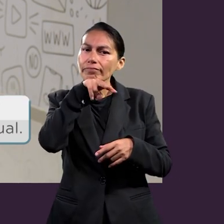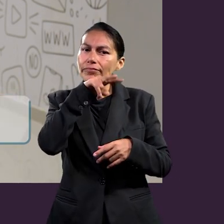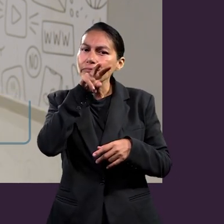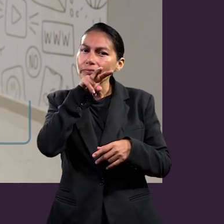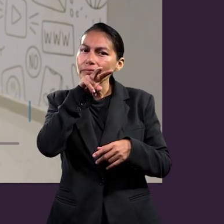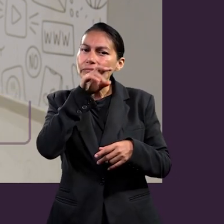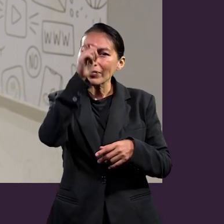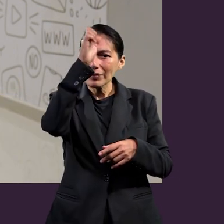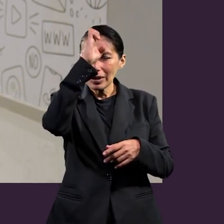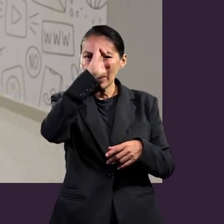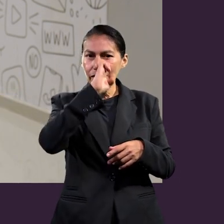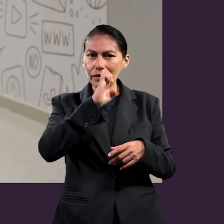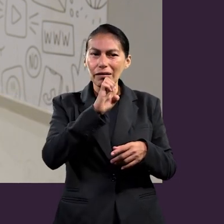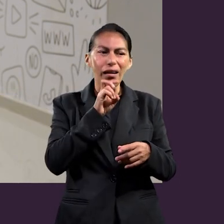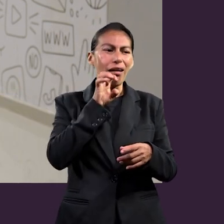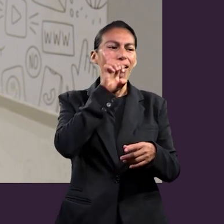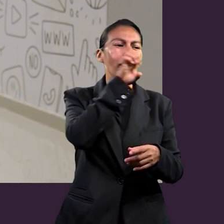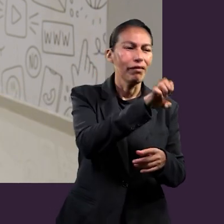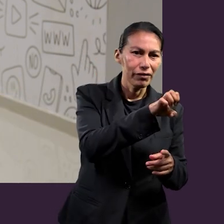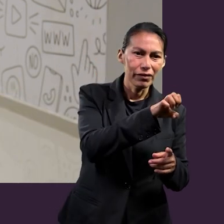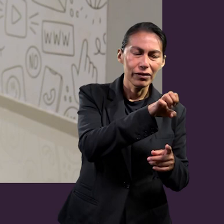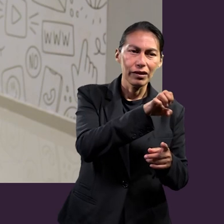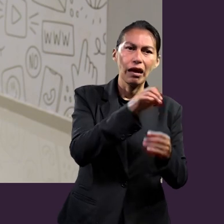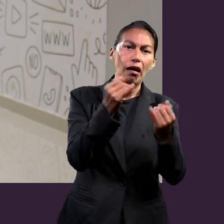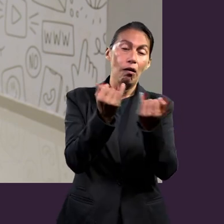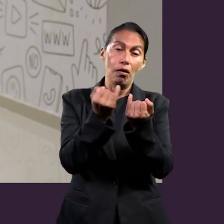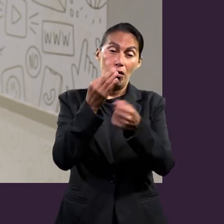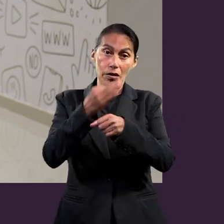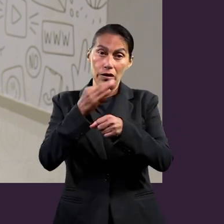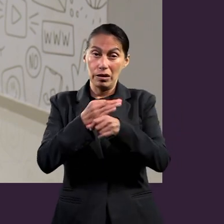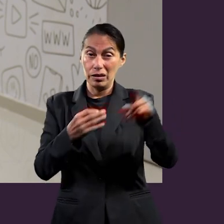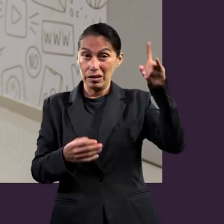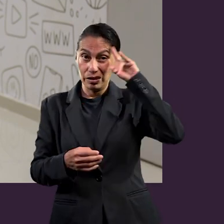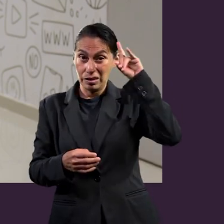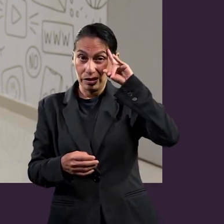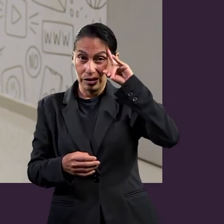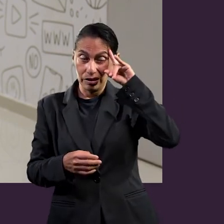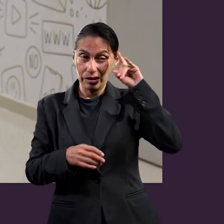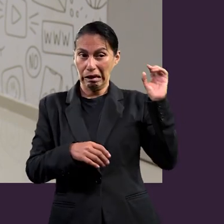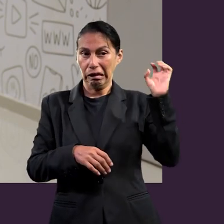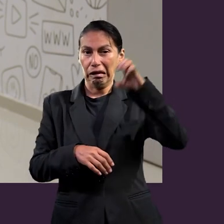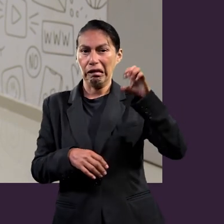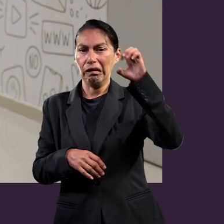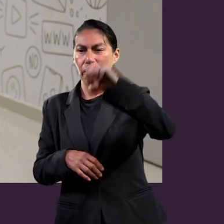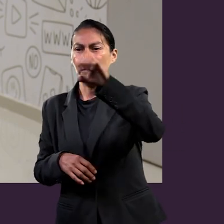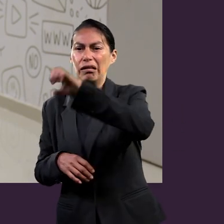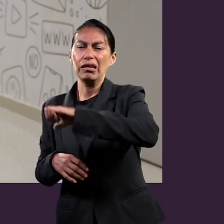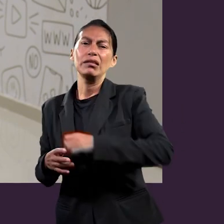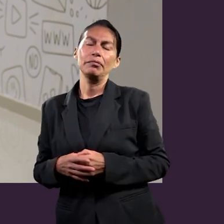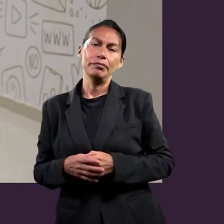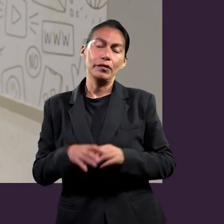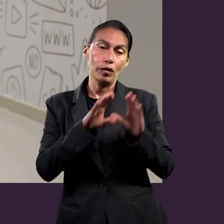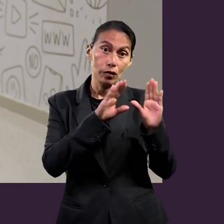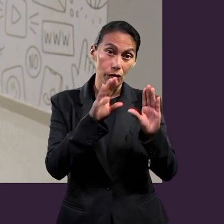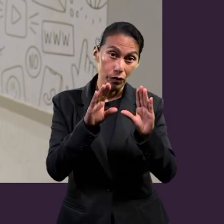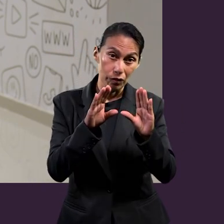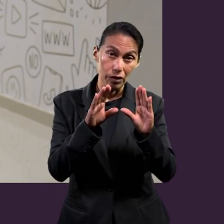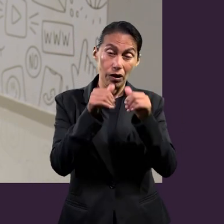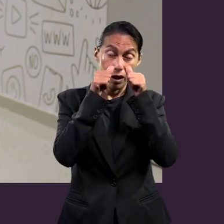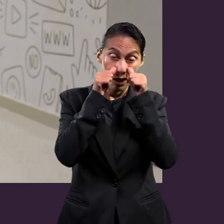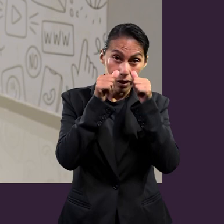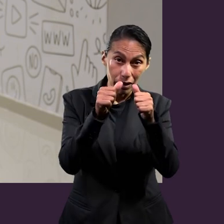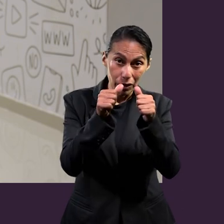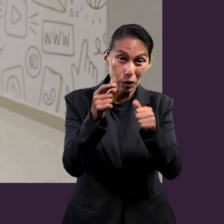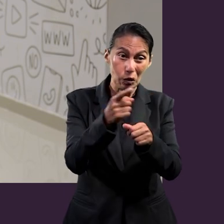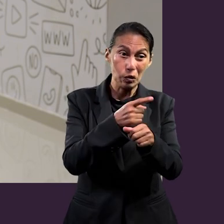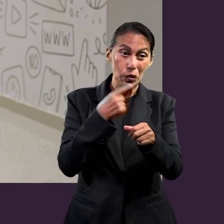serpiente engañó a Eva, también ustedes sean engañados. Así que tenemos que tener cuidado. Nos hemos desposado con Cristo mediante la